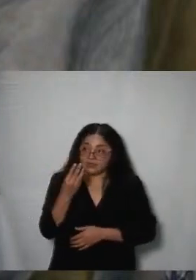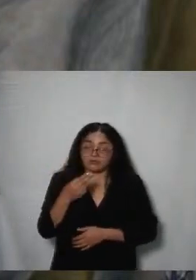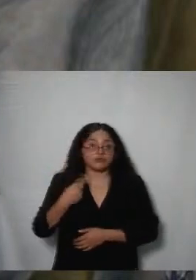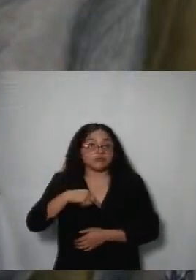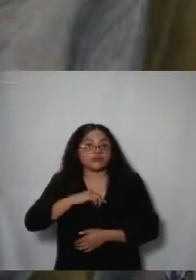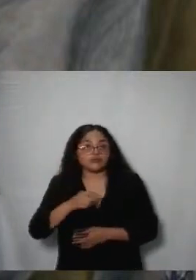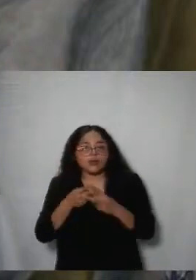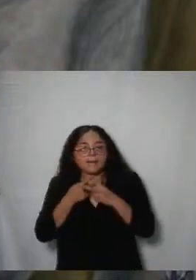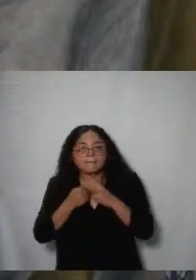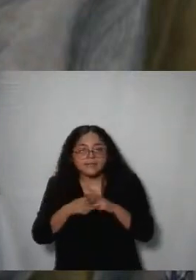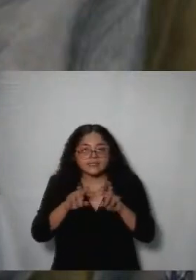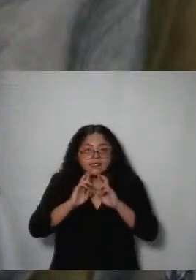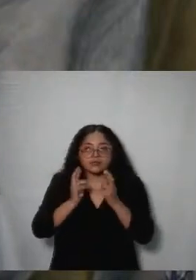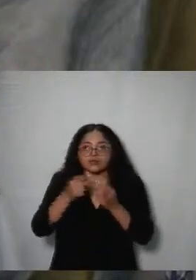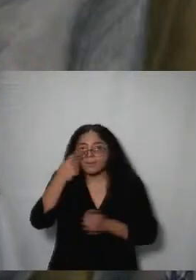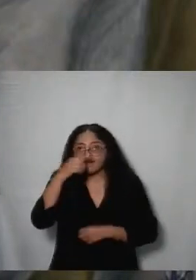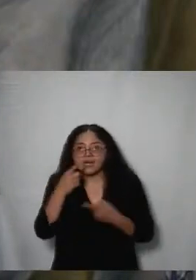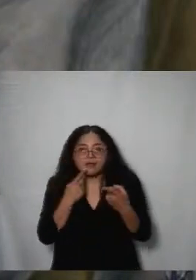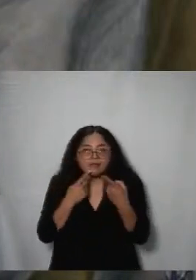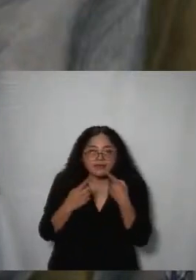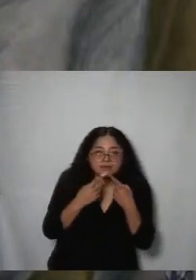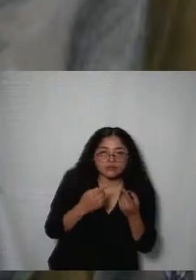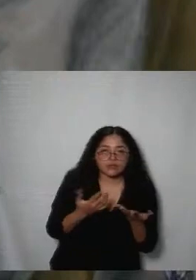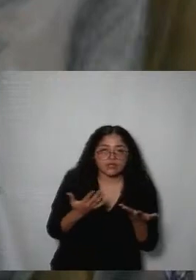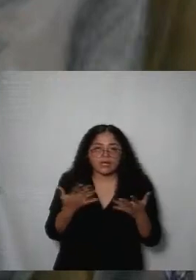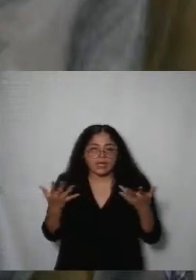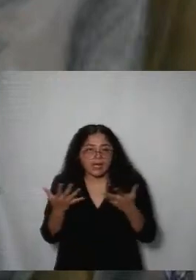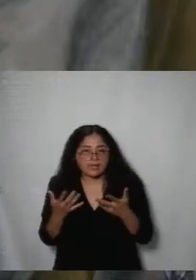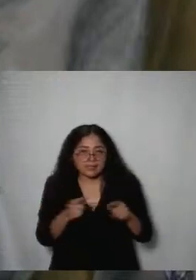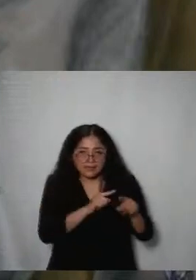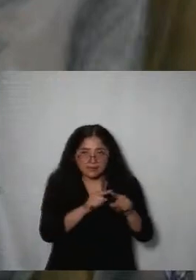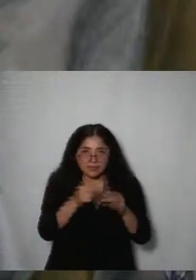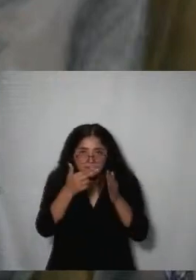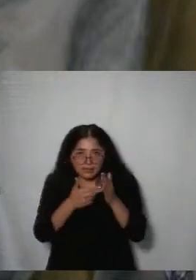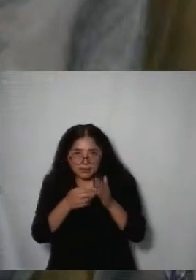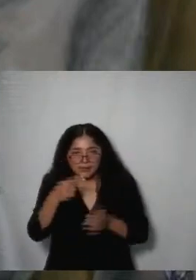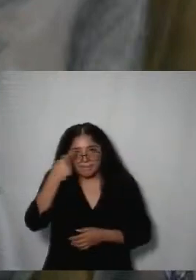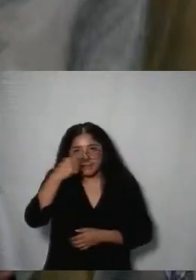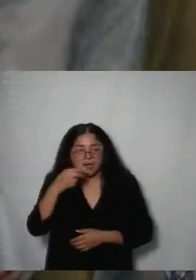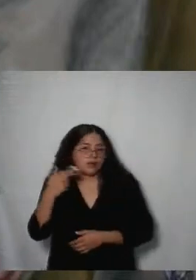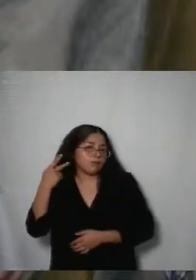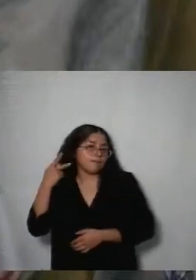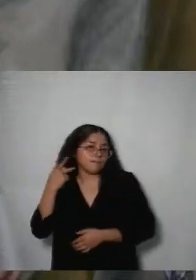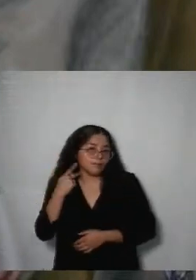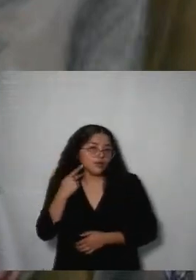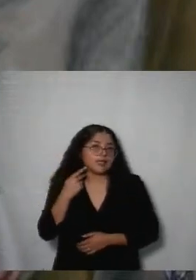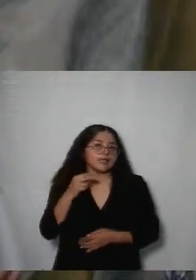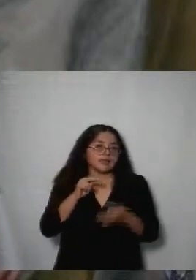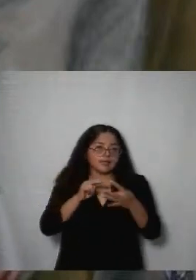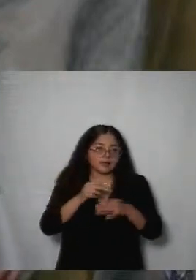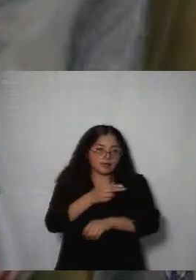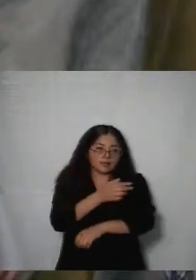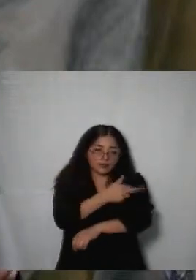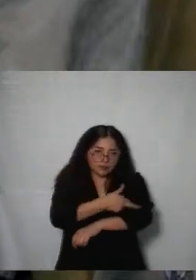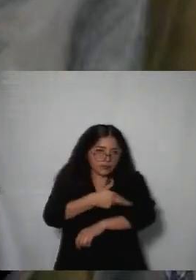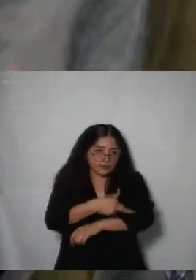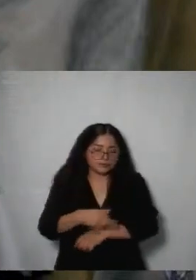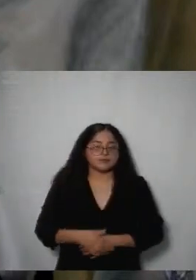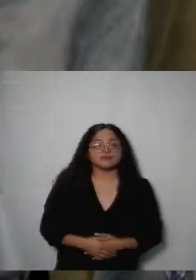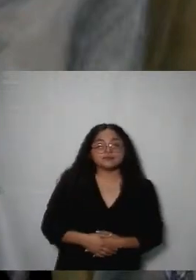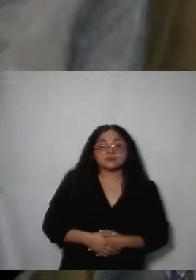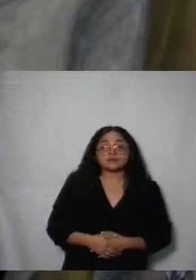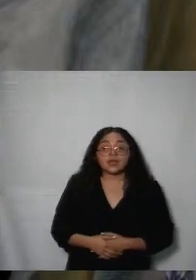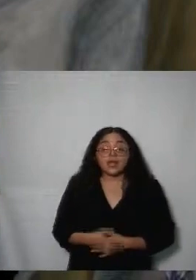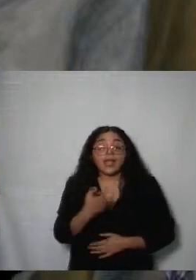trabajo las primeras reuniones para ir configurando y diseñando una política de transparencia proactiva pero